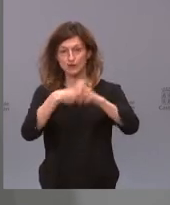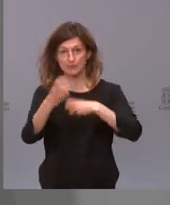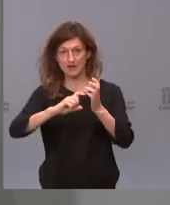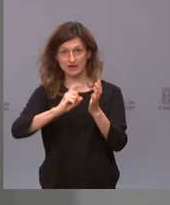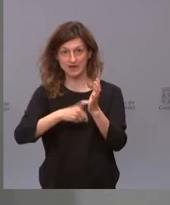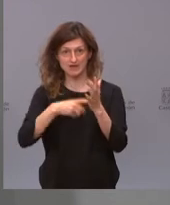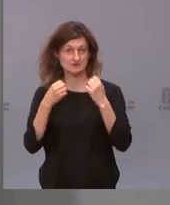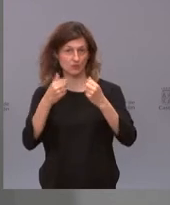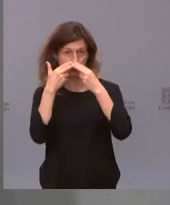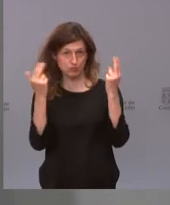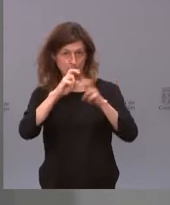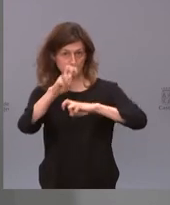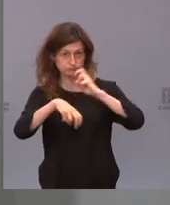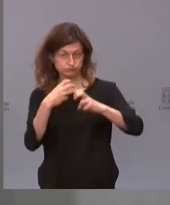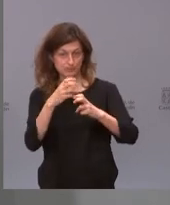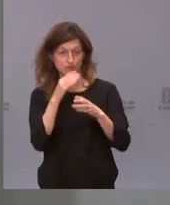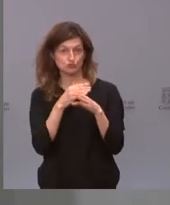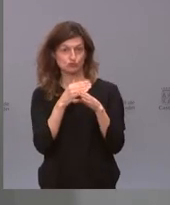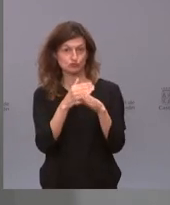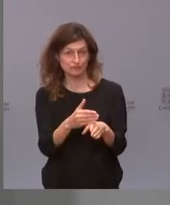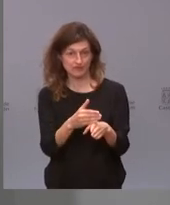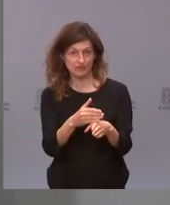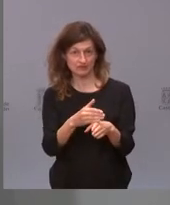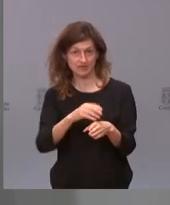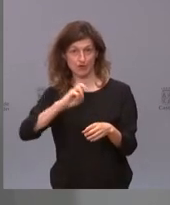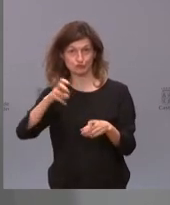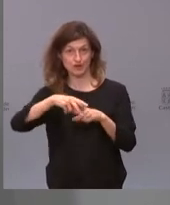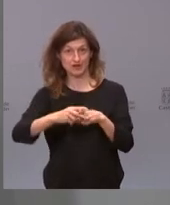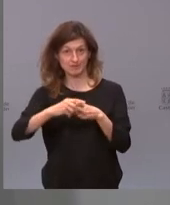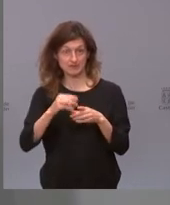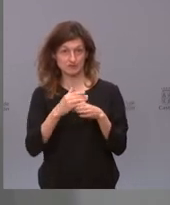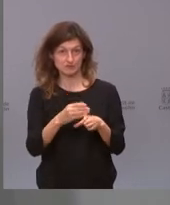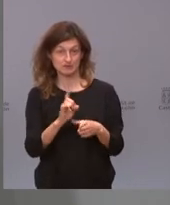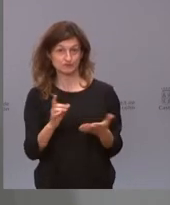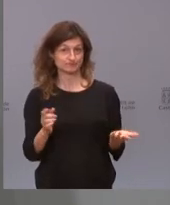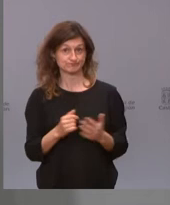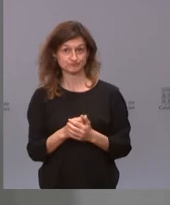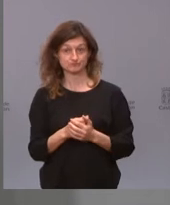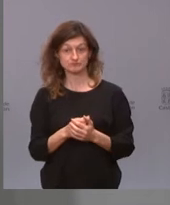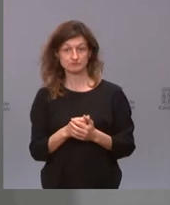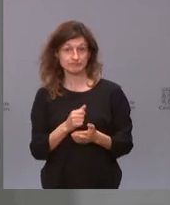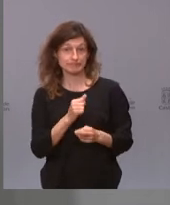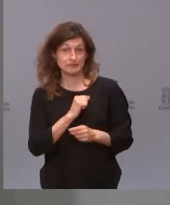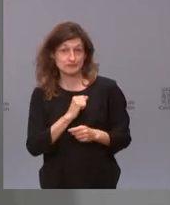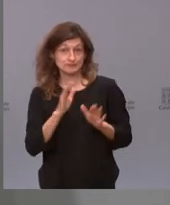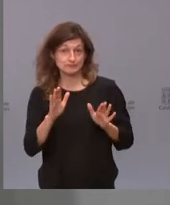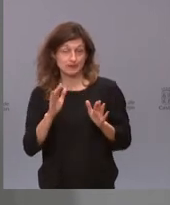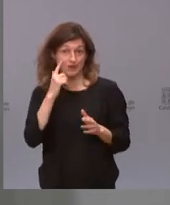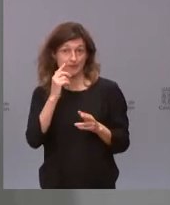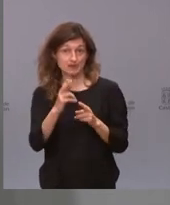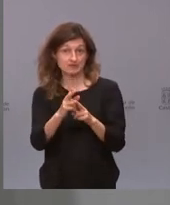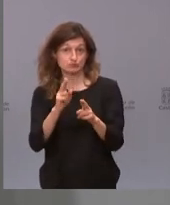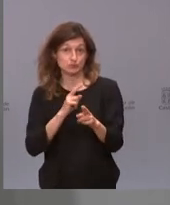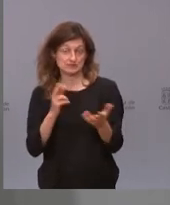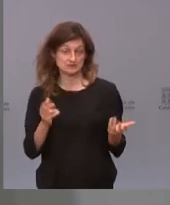ley de salud pública, porque no era suficiente las otras herramientas que tenemos. Y, desde luego, nosotros esperamos que haya una respuesta,